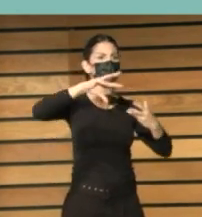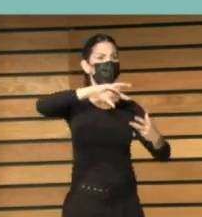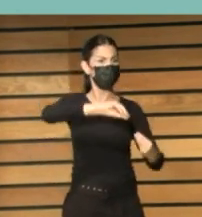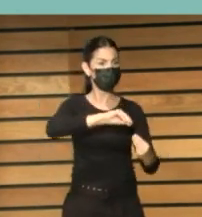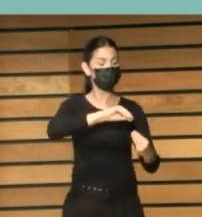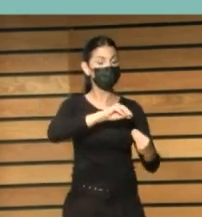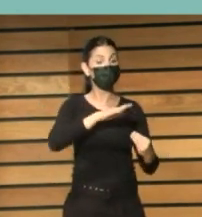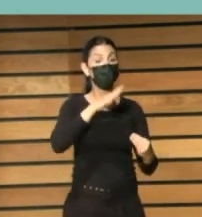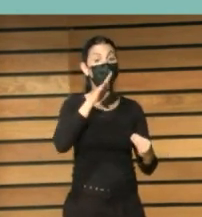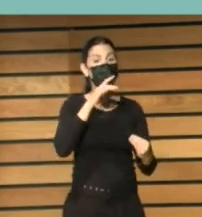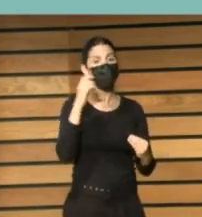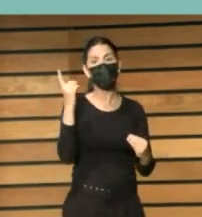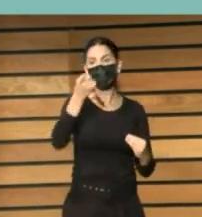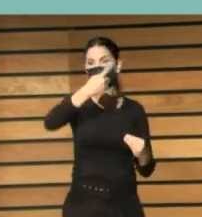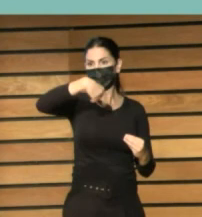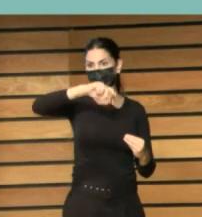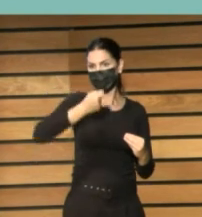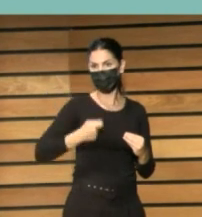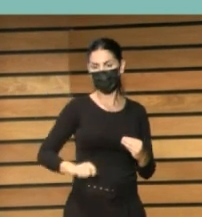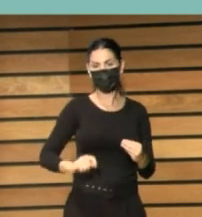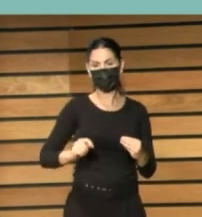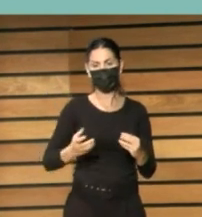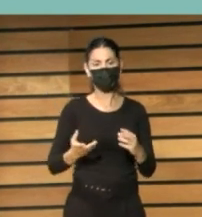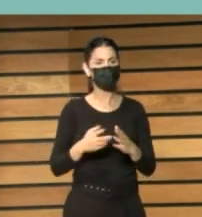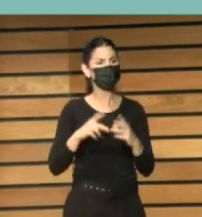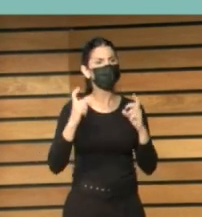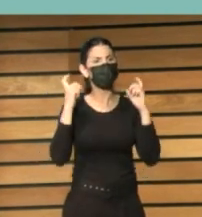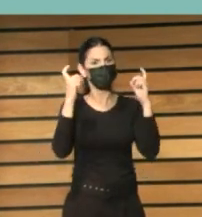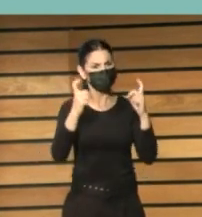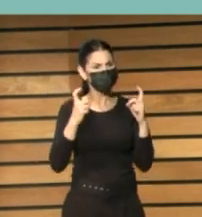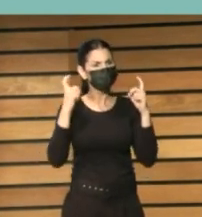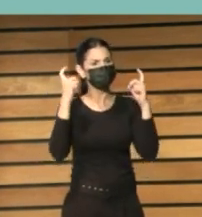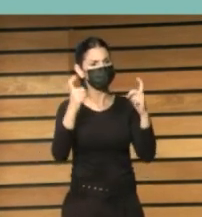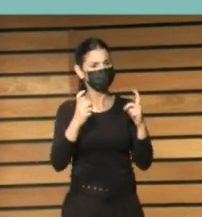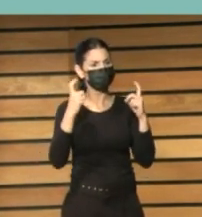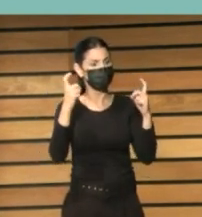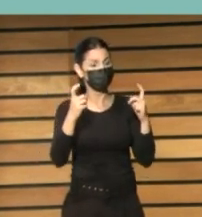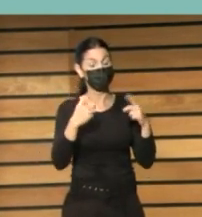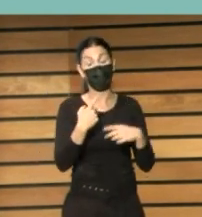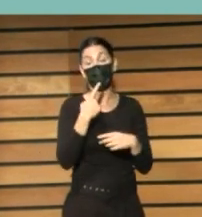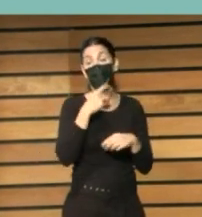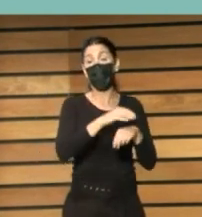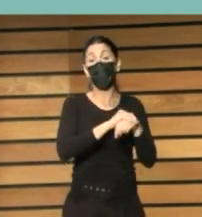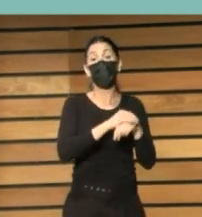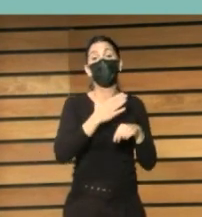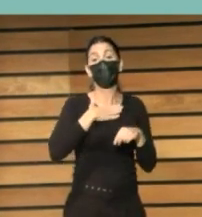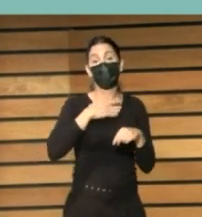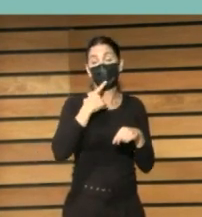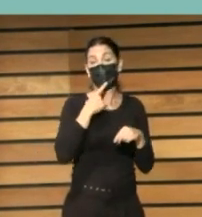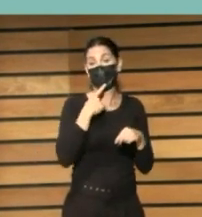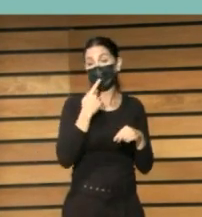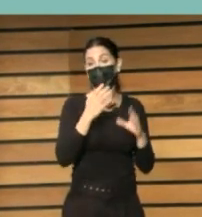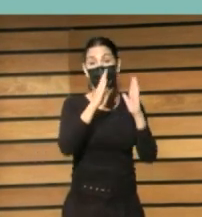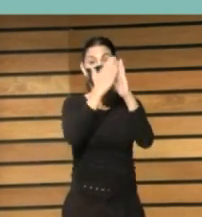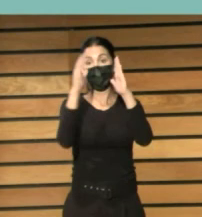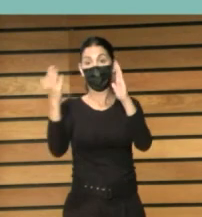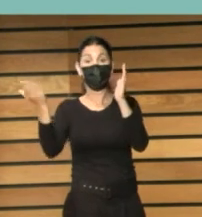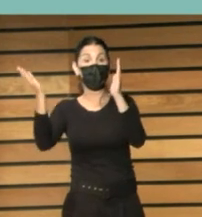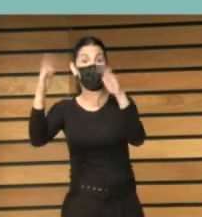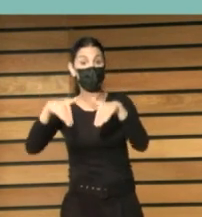bibliotecarios un amigo mío dice que no hay biblioteca si no hay bibliotecario y aquí es